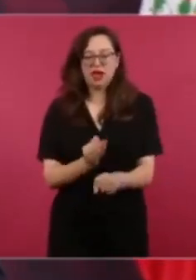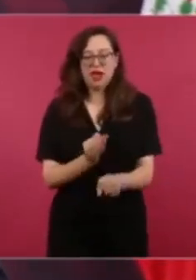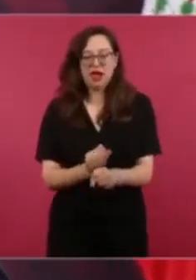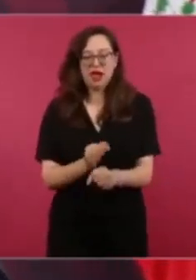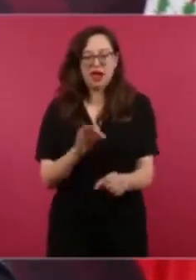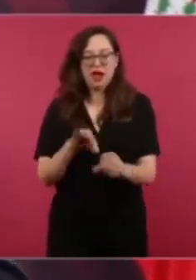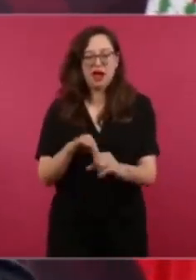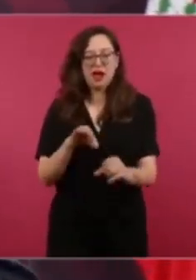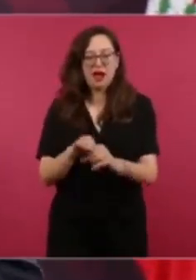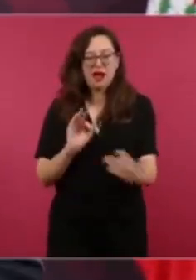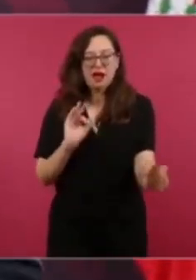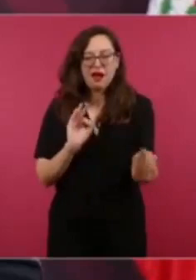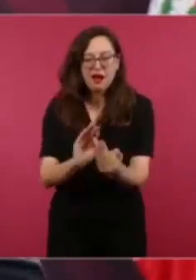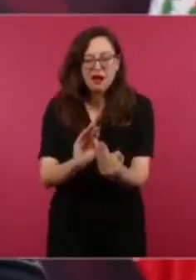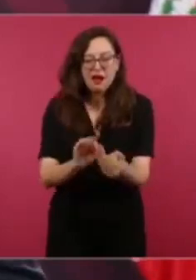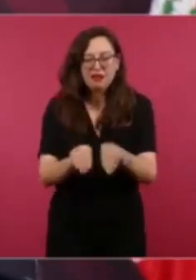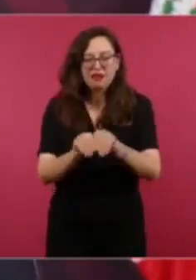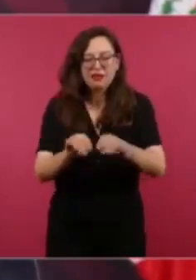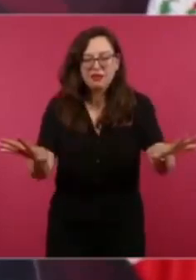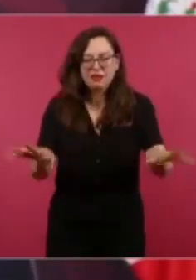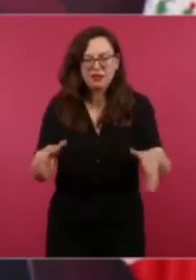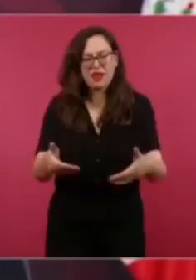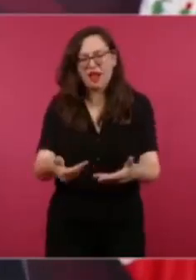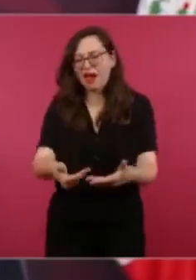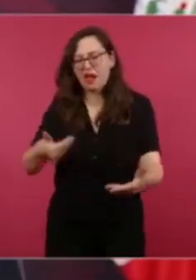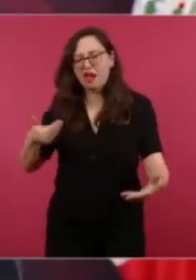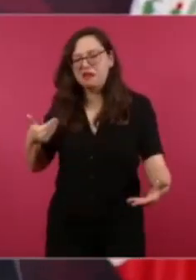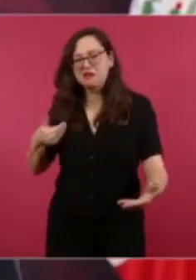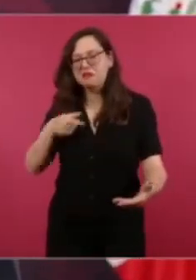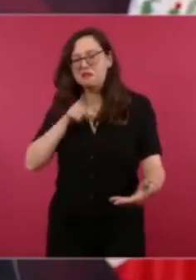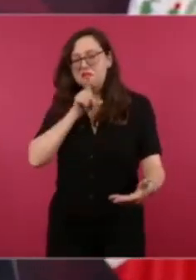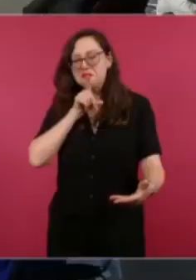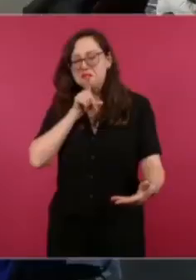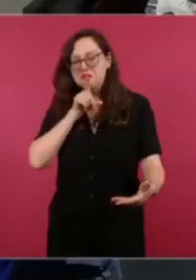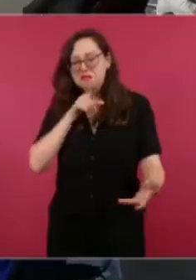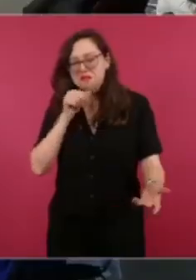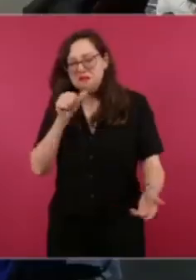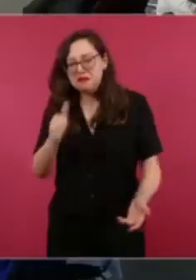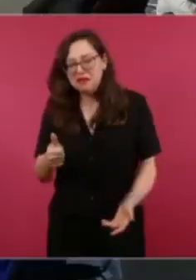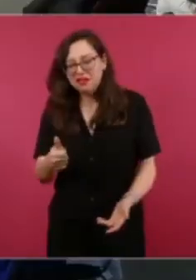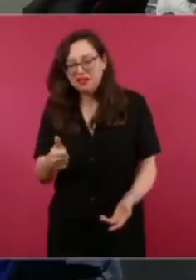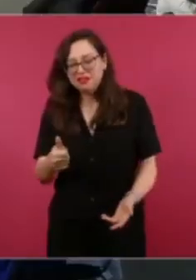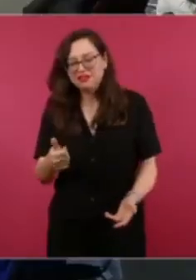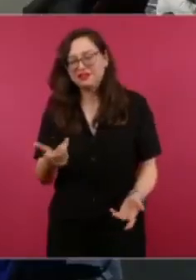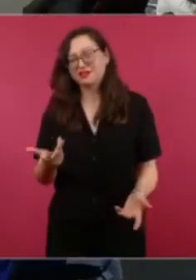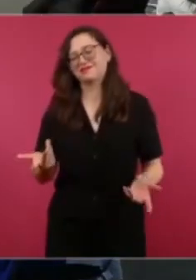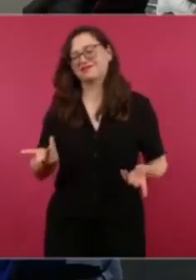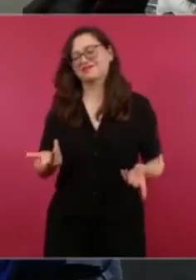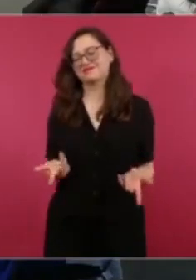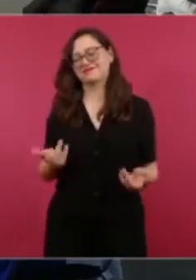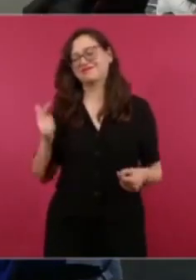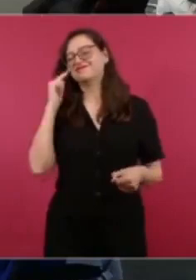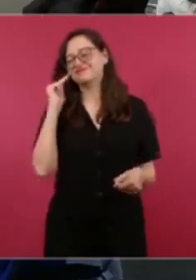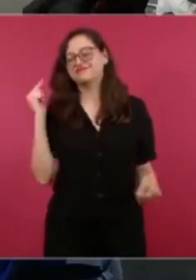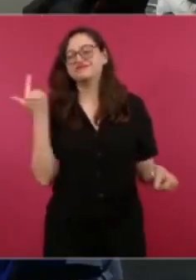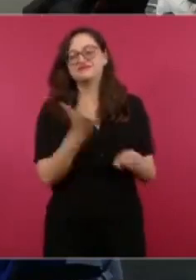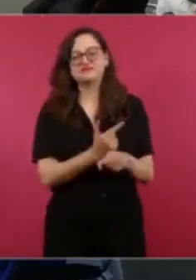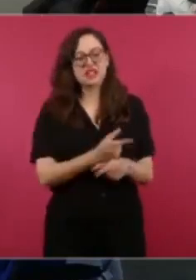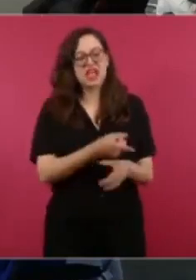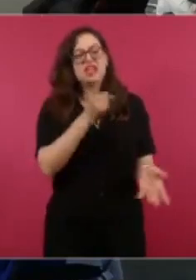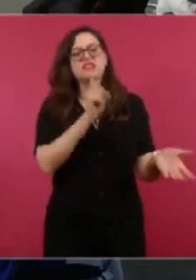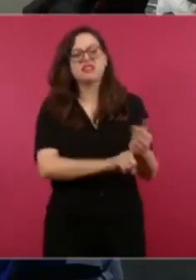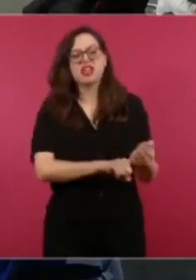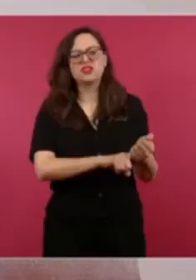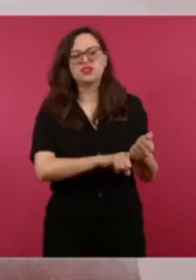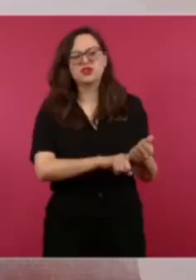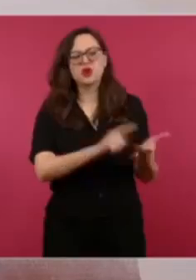Y si ustedes ven quiénes son los patrocinadores, son como